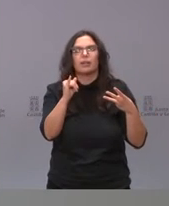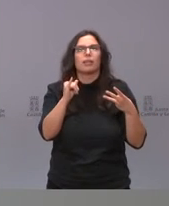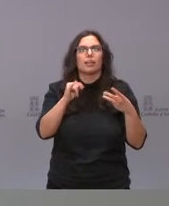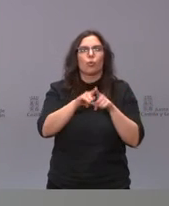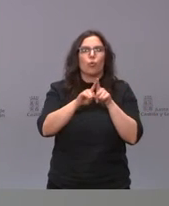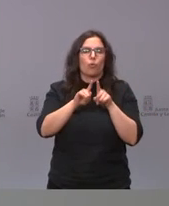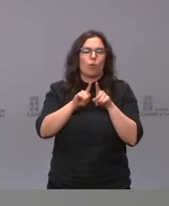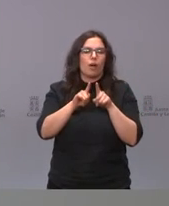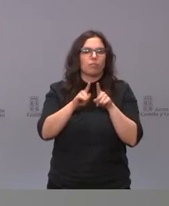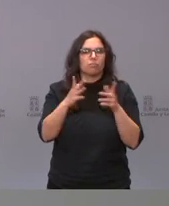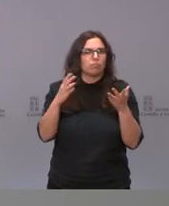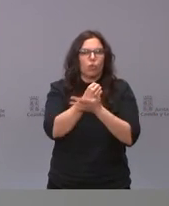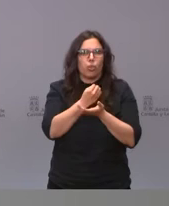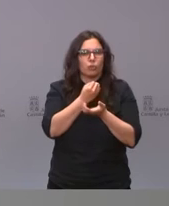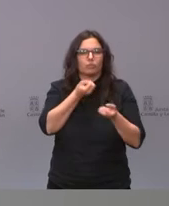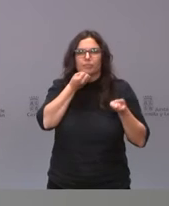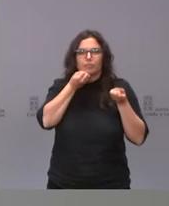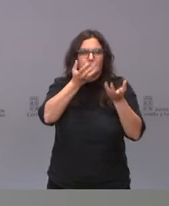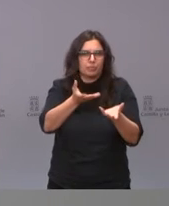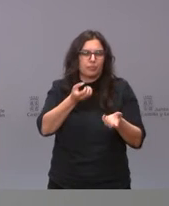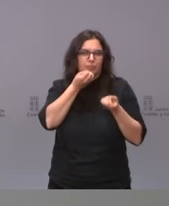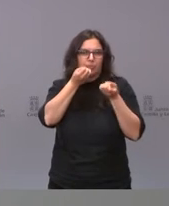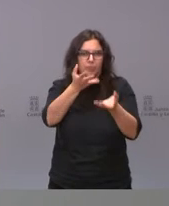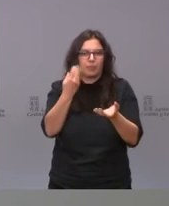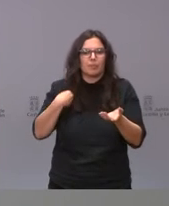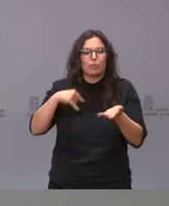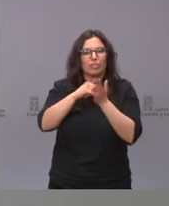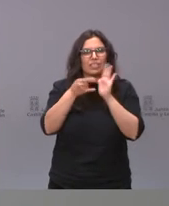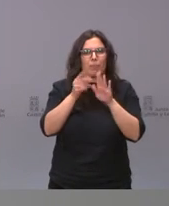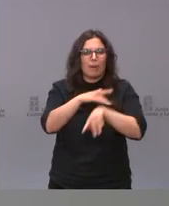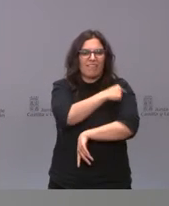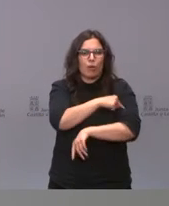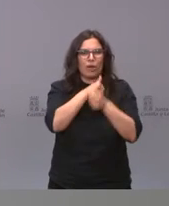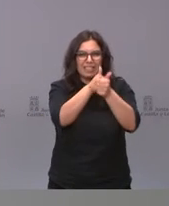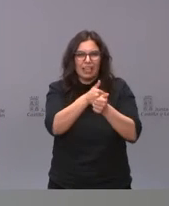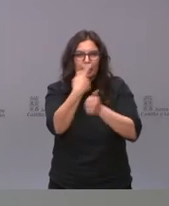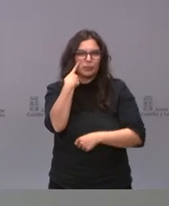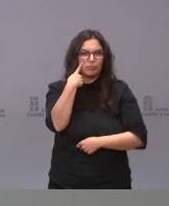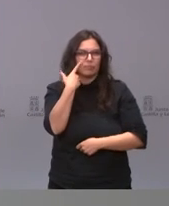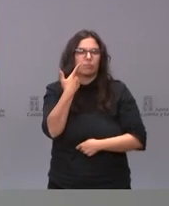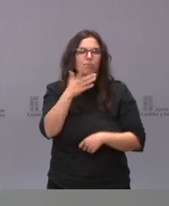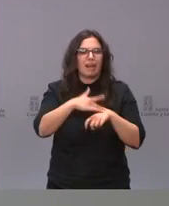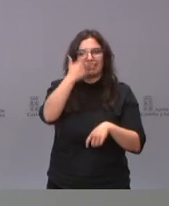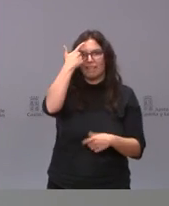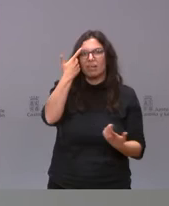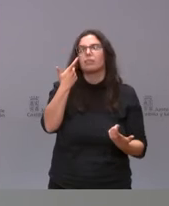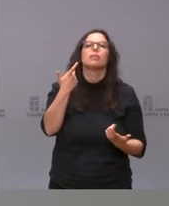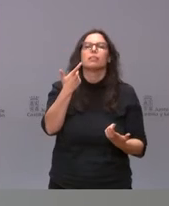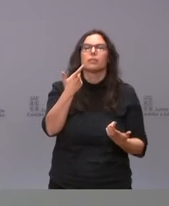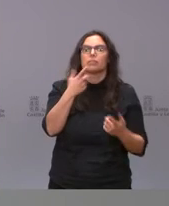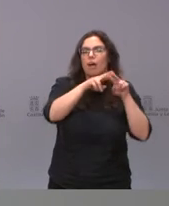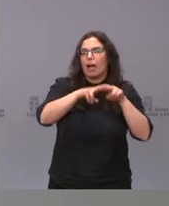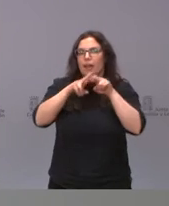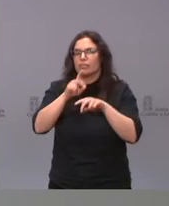declaradas en el sistema de farmacovigilancia y se van y se van haciendo su su